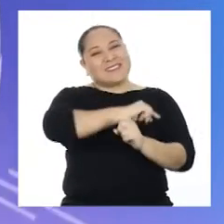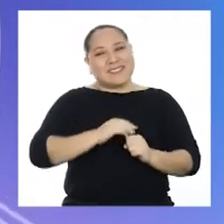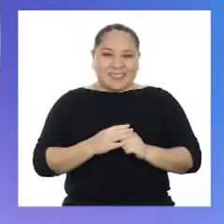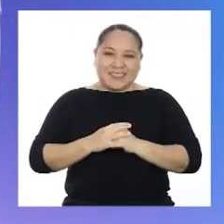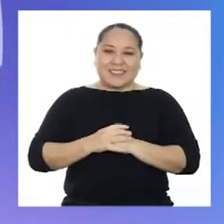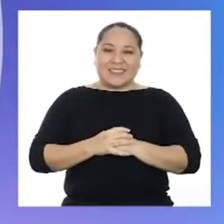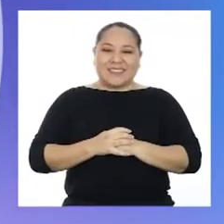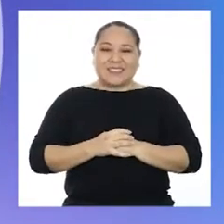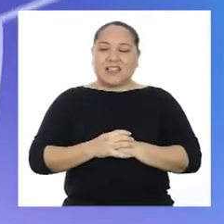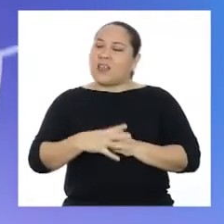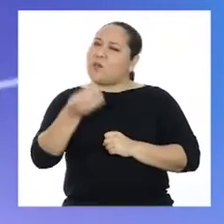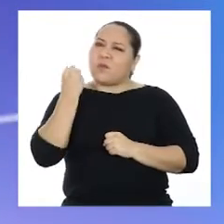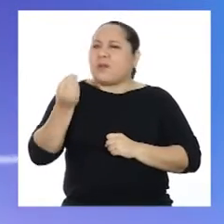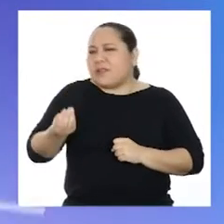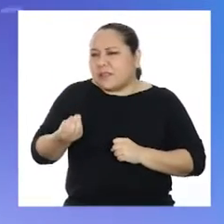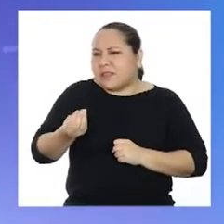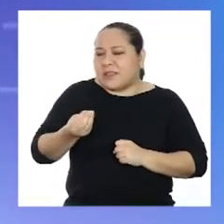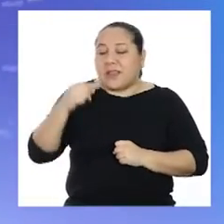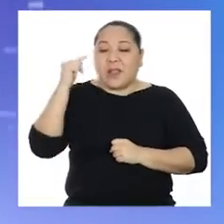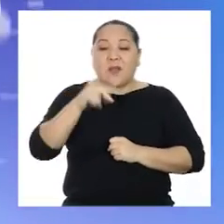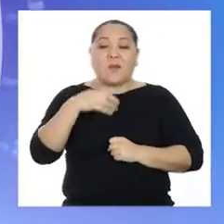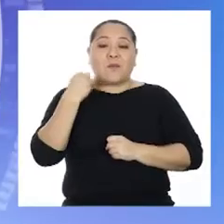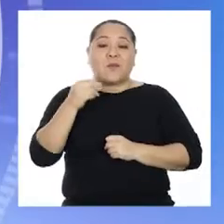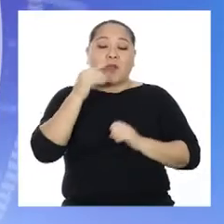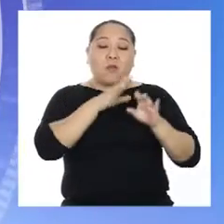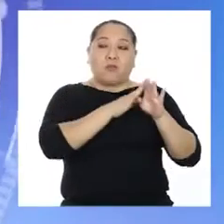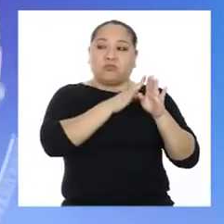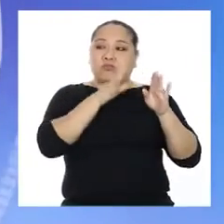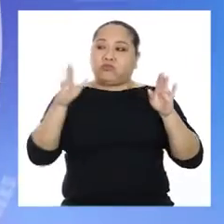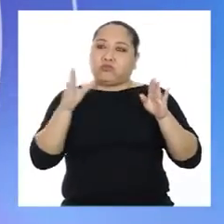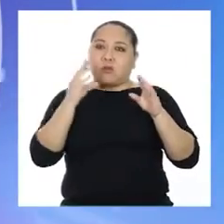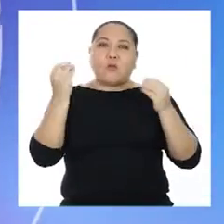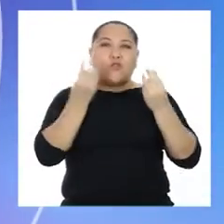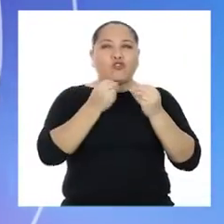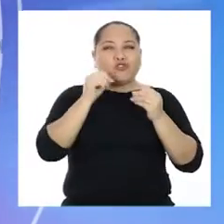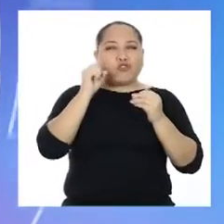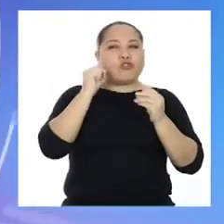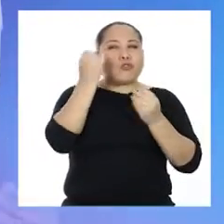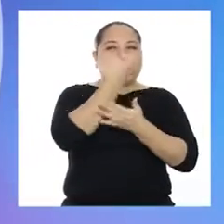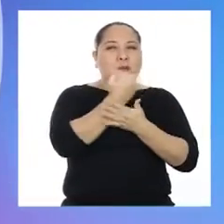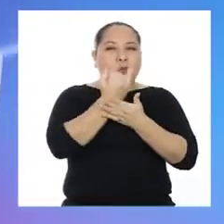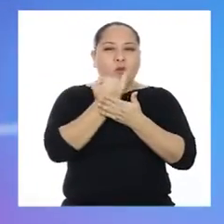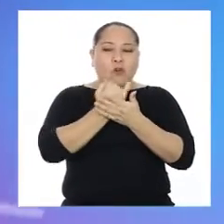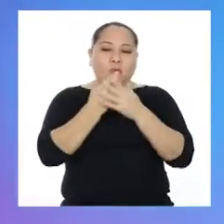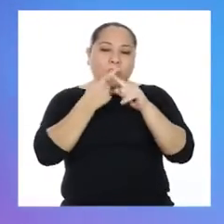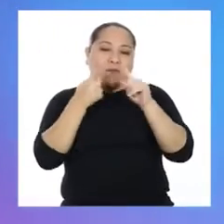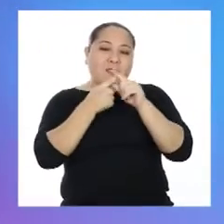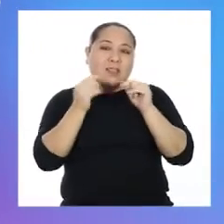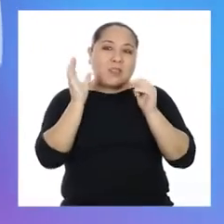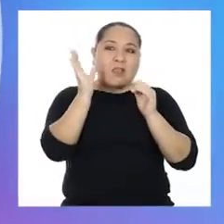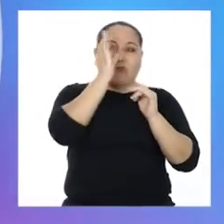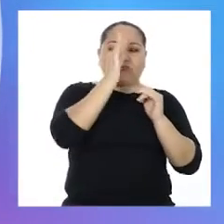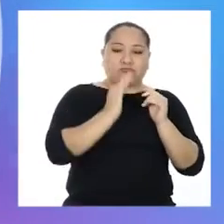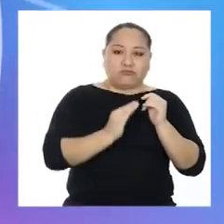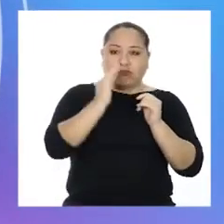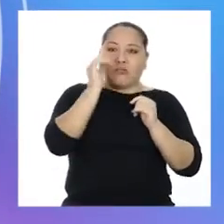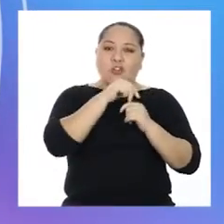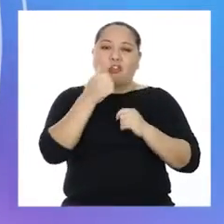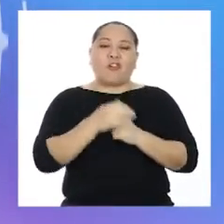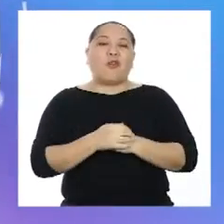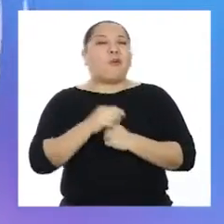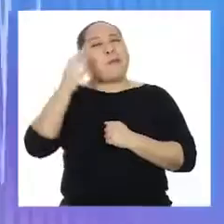¡Así es! ¿Y por qué? Porque hay mayor cantidad de íconos en comparación con el resto de